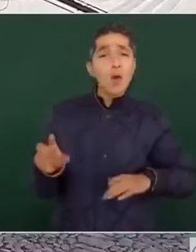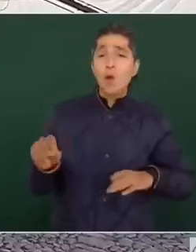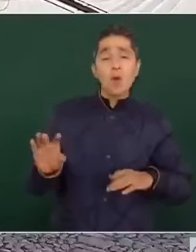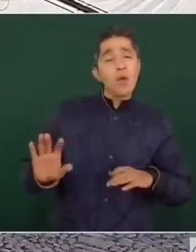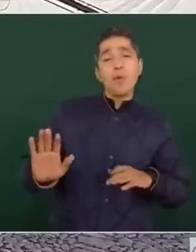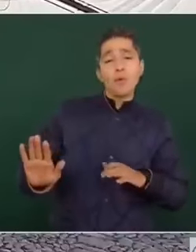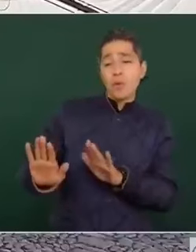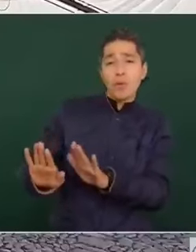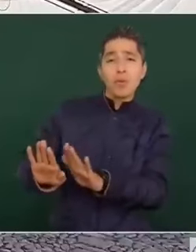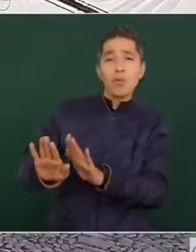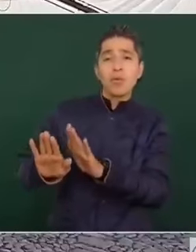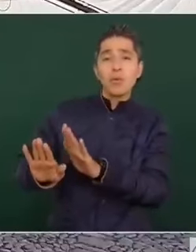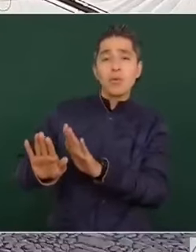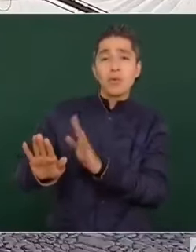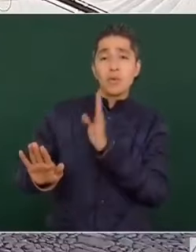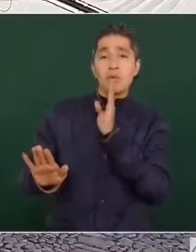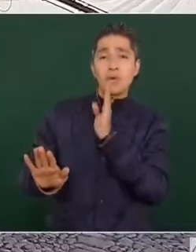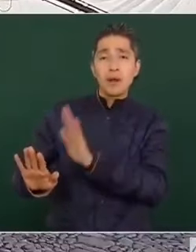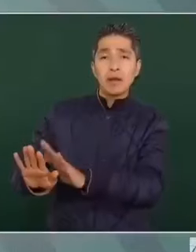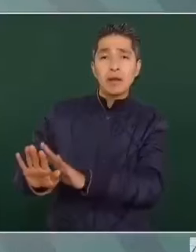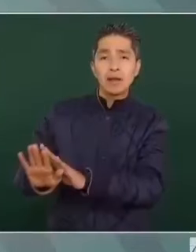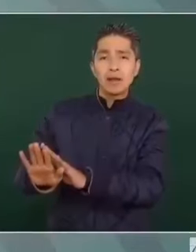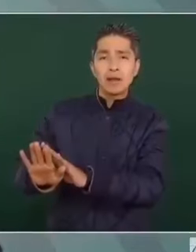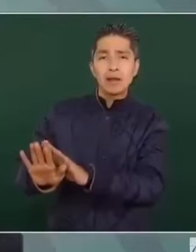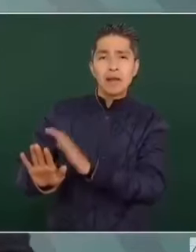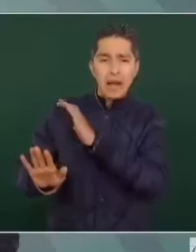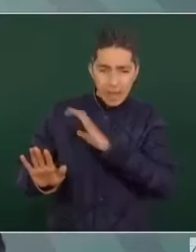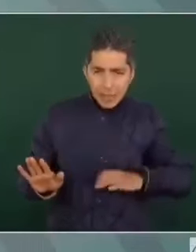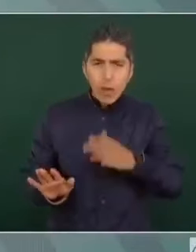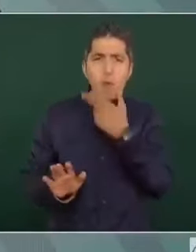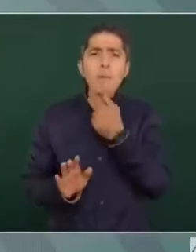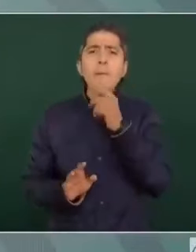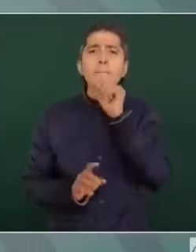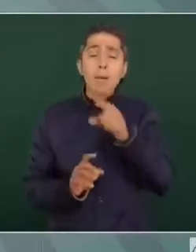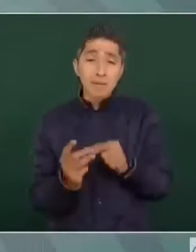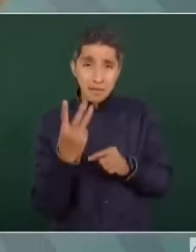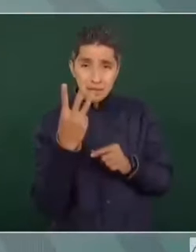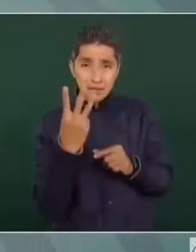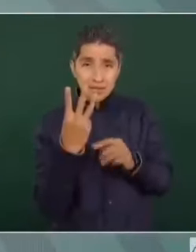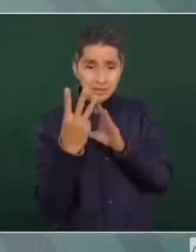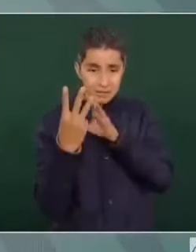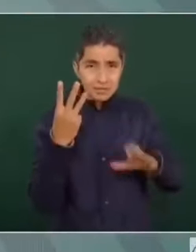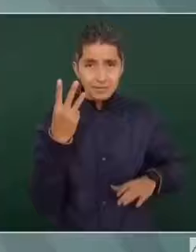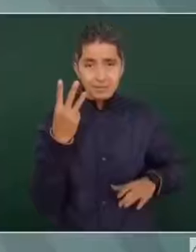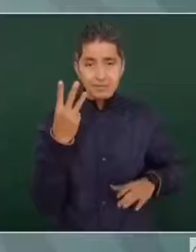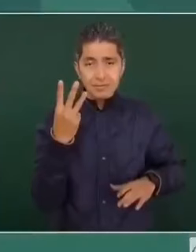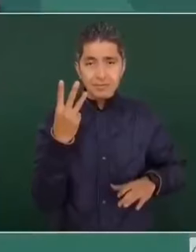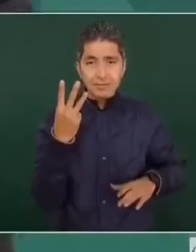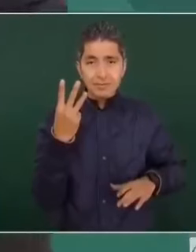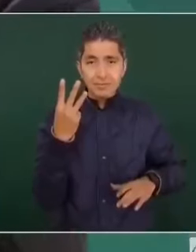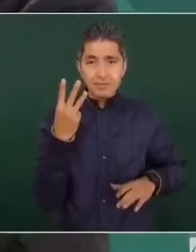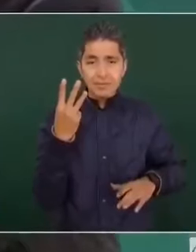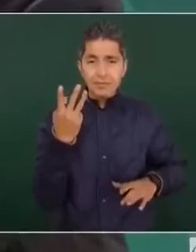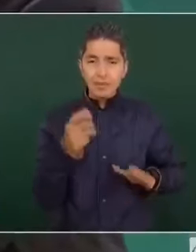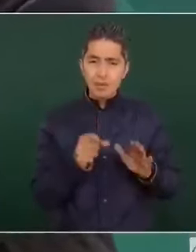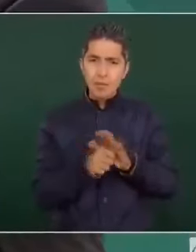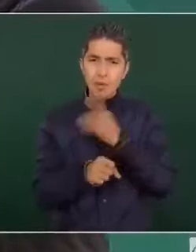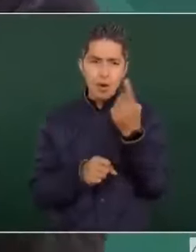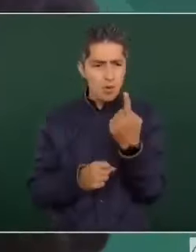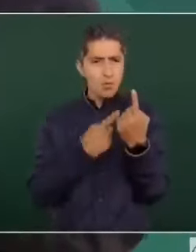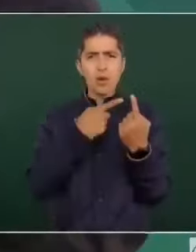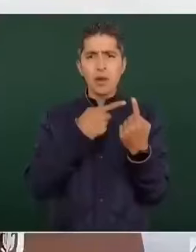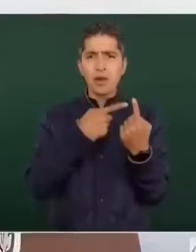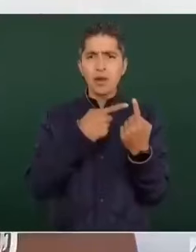hay otra candidata, y al candidato, son tres. ¿Por qué nada más a una?